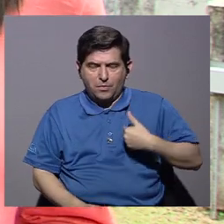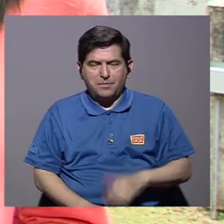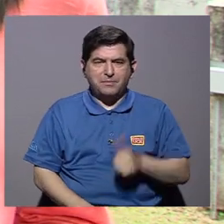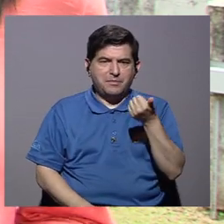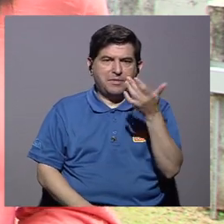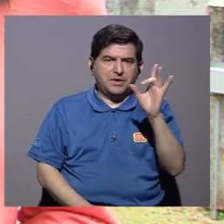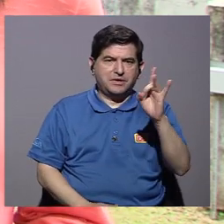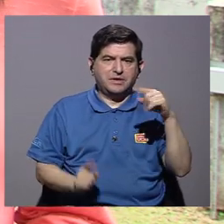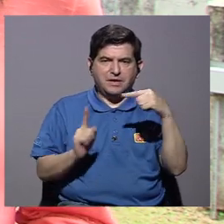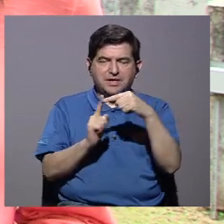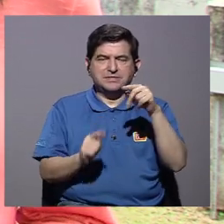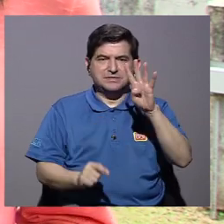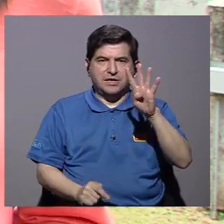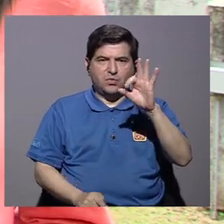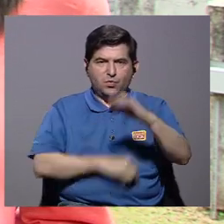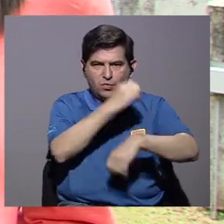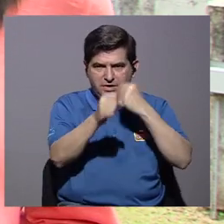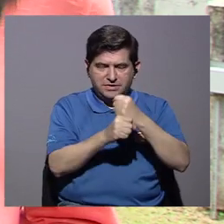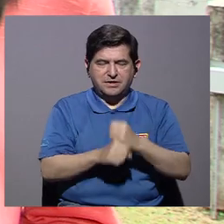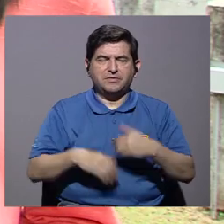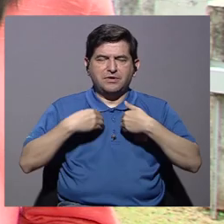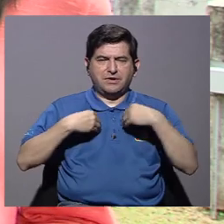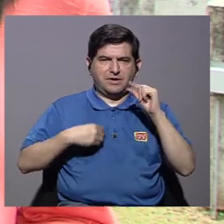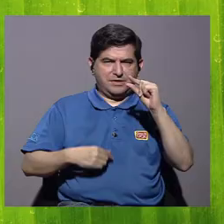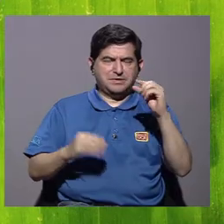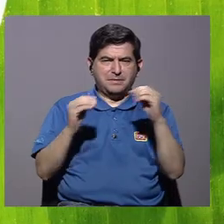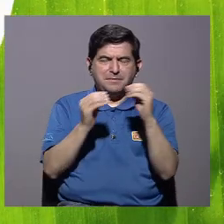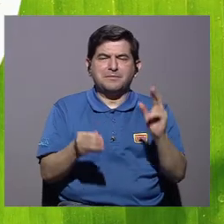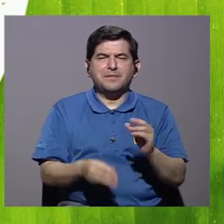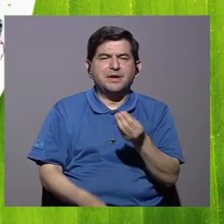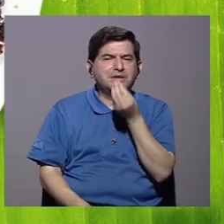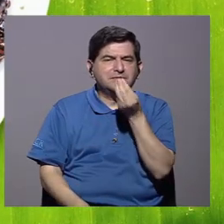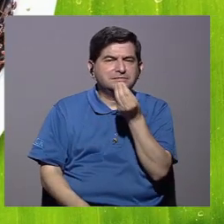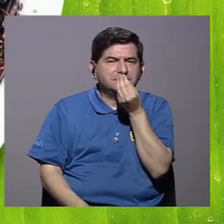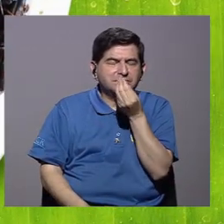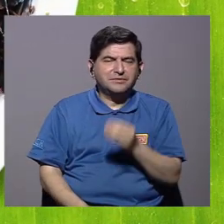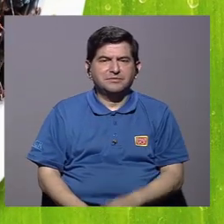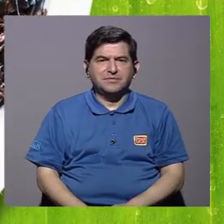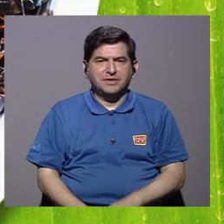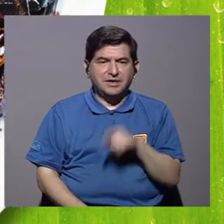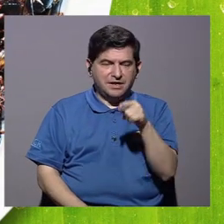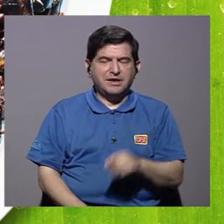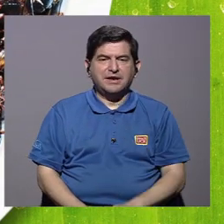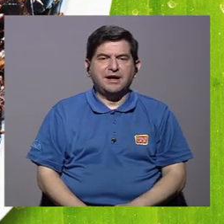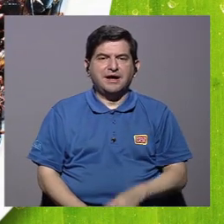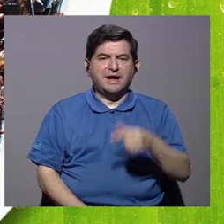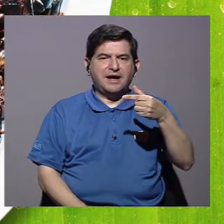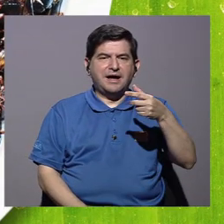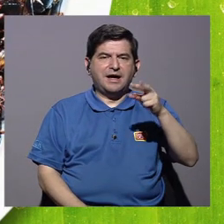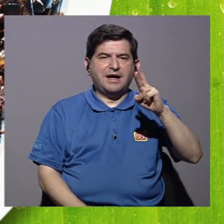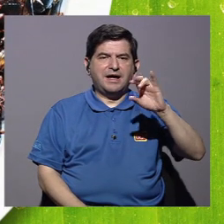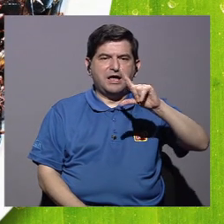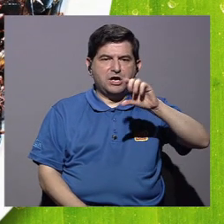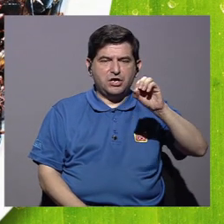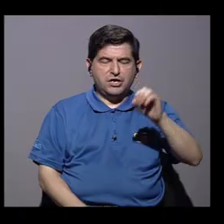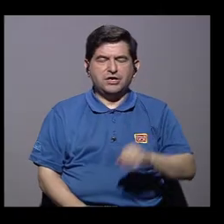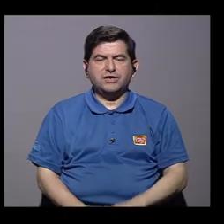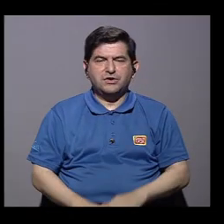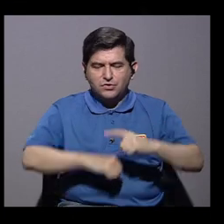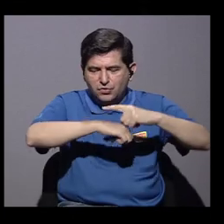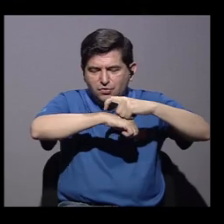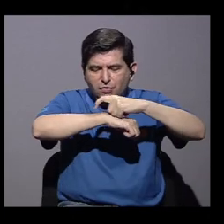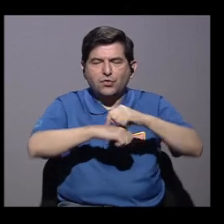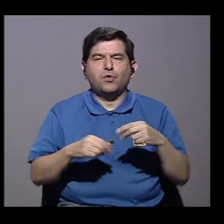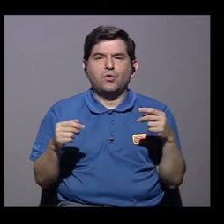principalmente hombres entre edades de 18 a 49 años. Los insectos que más son consumidos destacan los grillos,